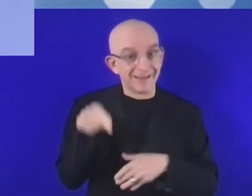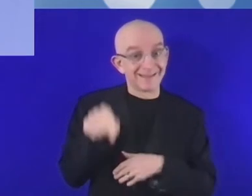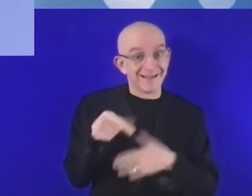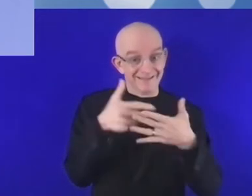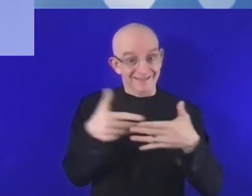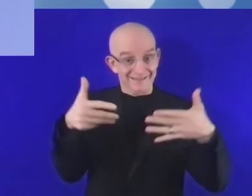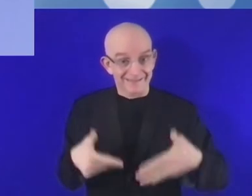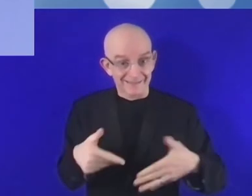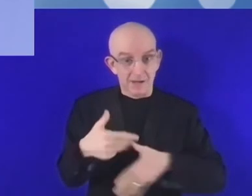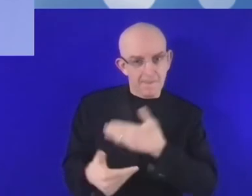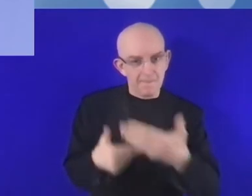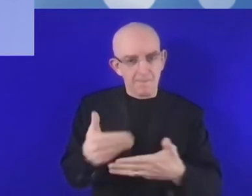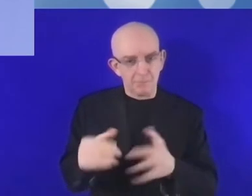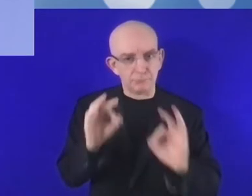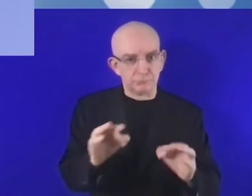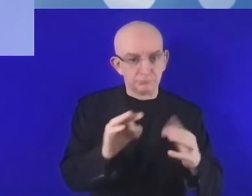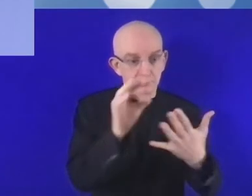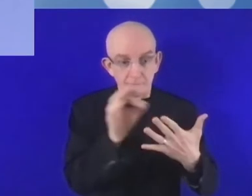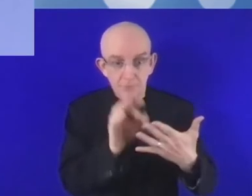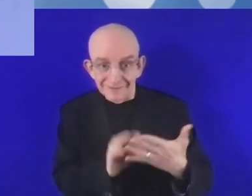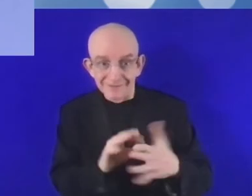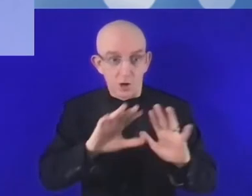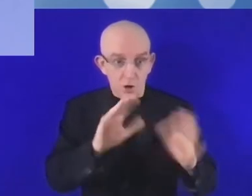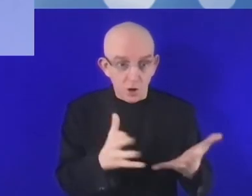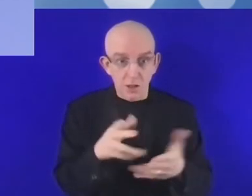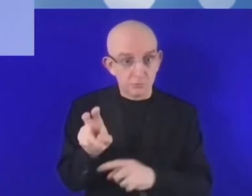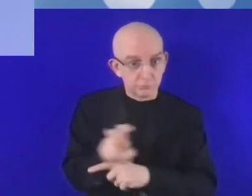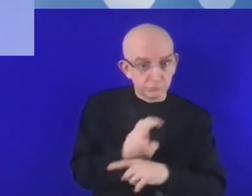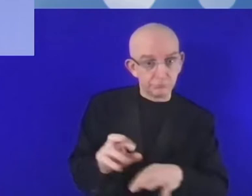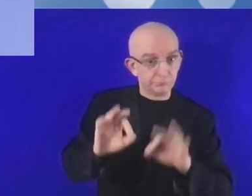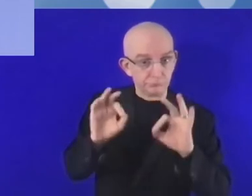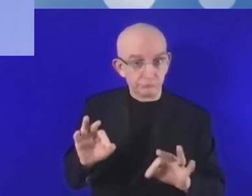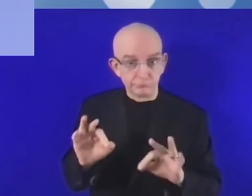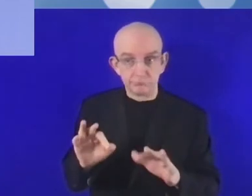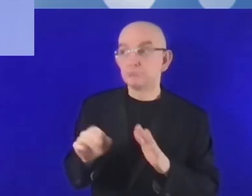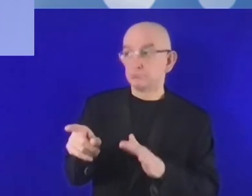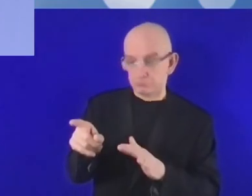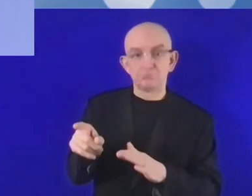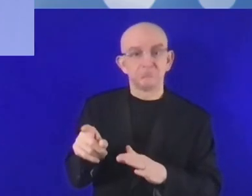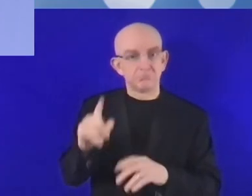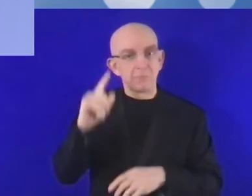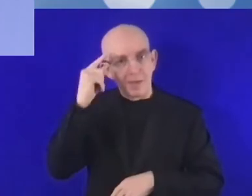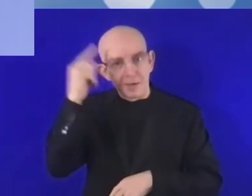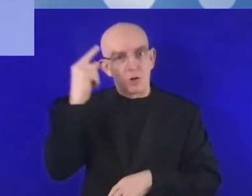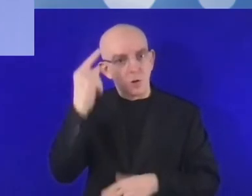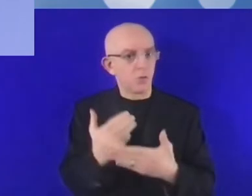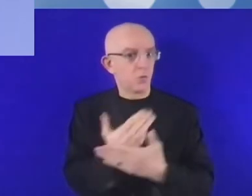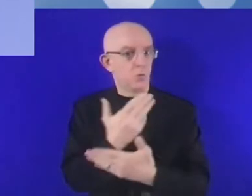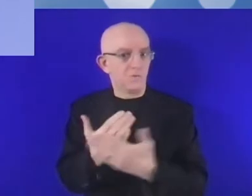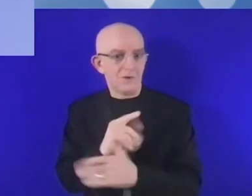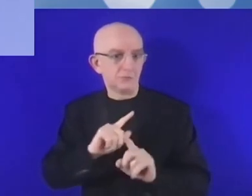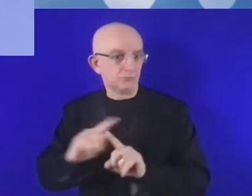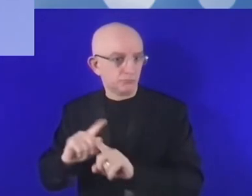regulaciones, la transformación digital requiere la creación de un ecosistema muy dinámico y se trata aquí de